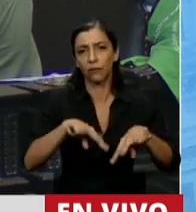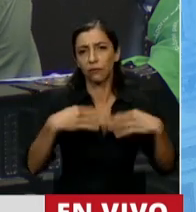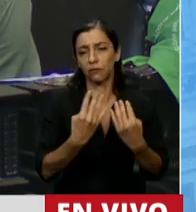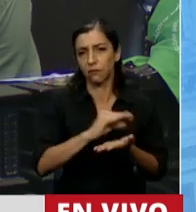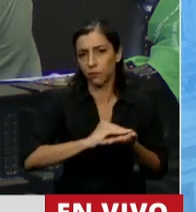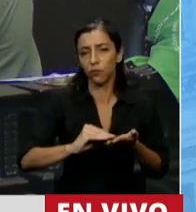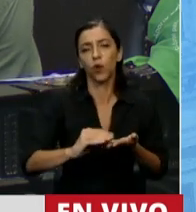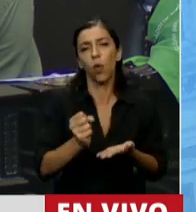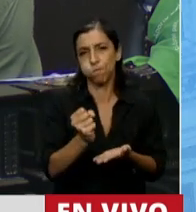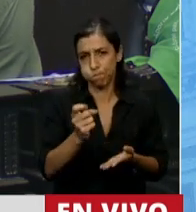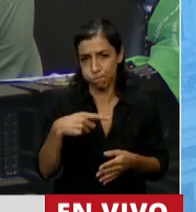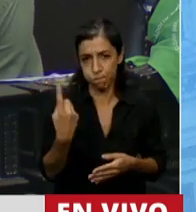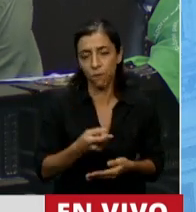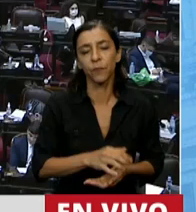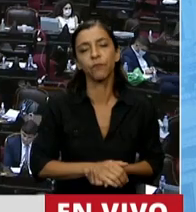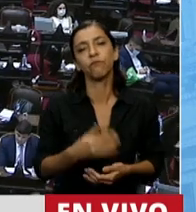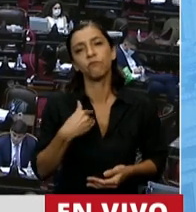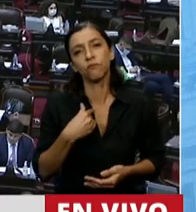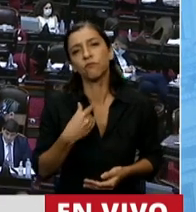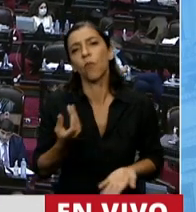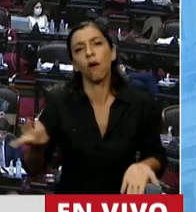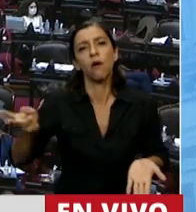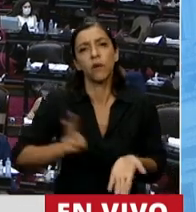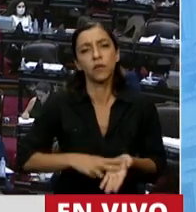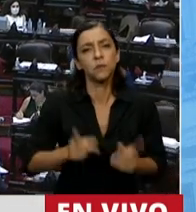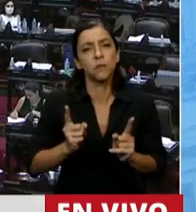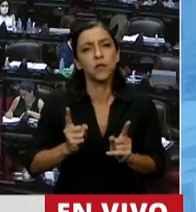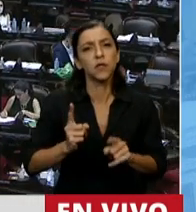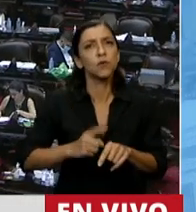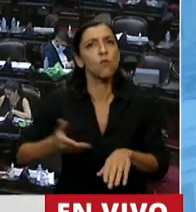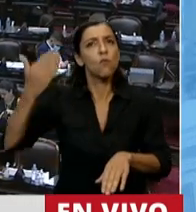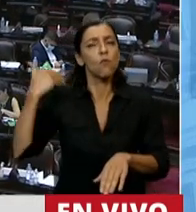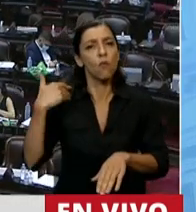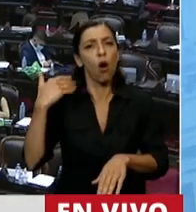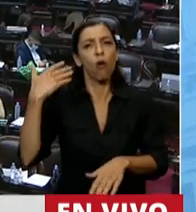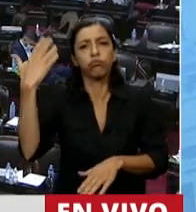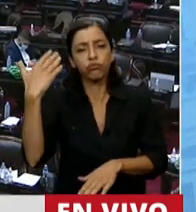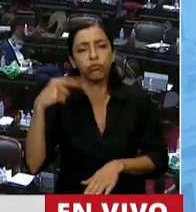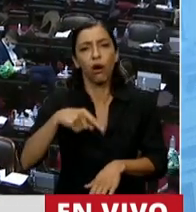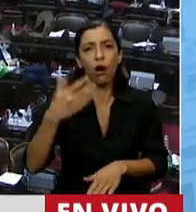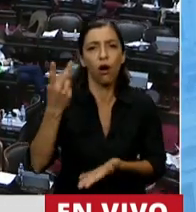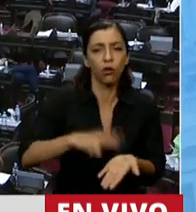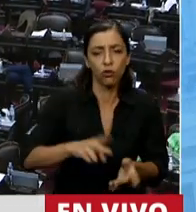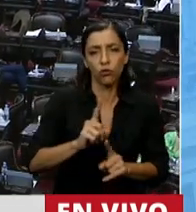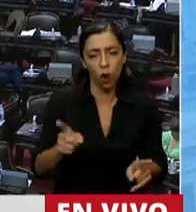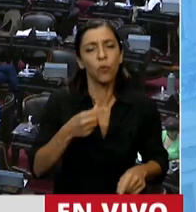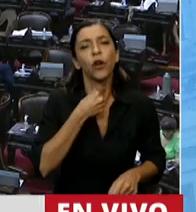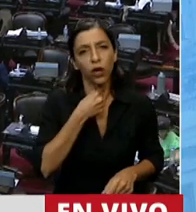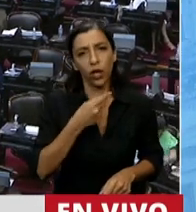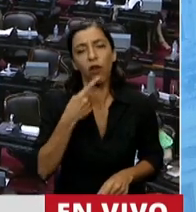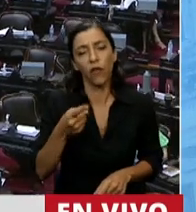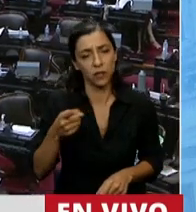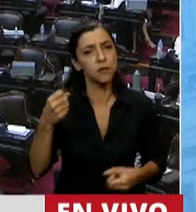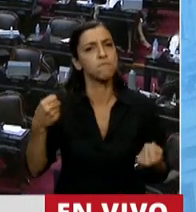Y la verdad que no quiero repetir lo que dije allí, pero sí quiero ratificar todo lo que dije